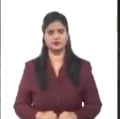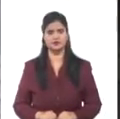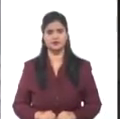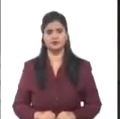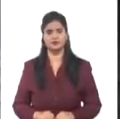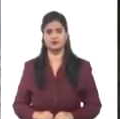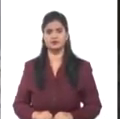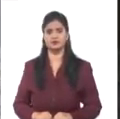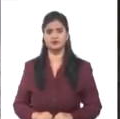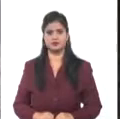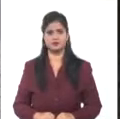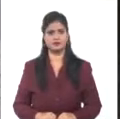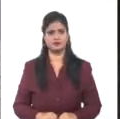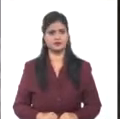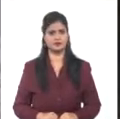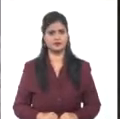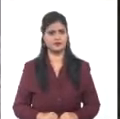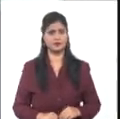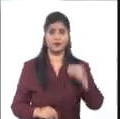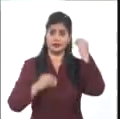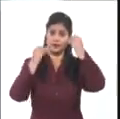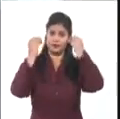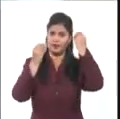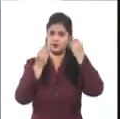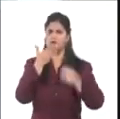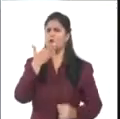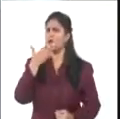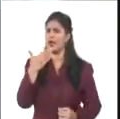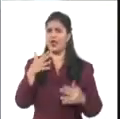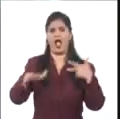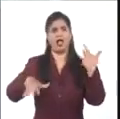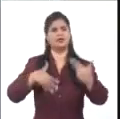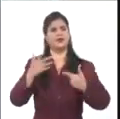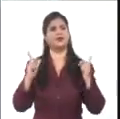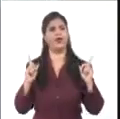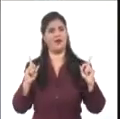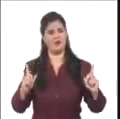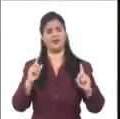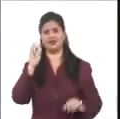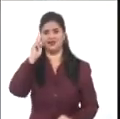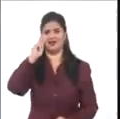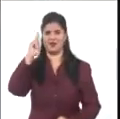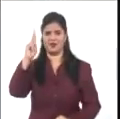Creo que sido un tributo más que merecido a la vida de Fidel Castro. Porque es importante